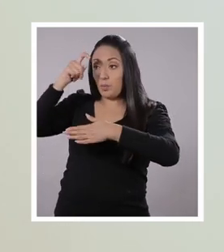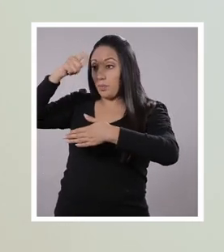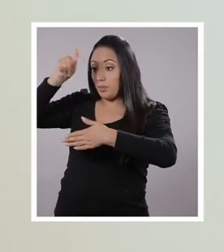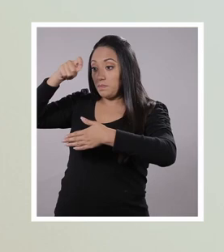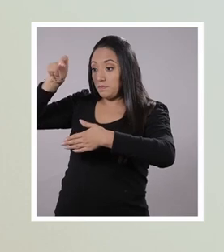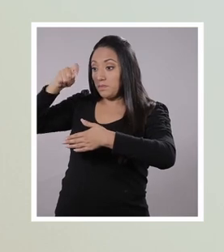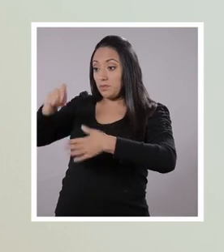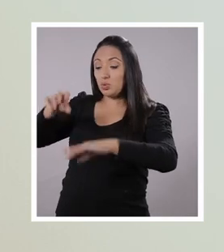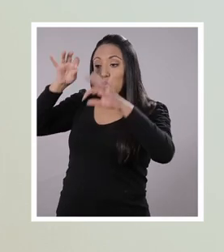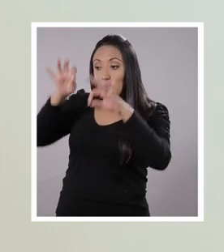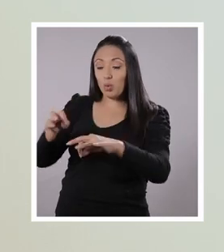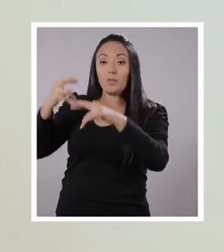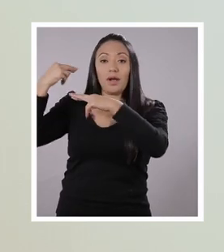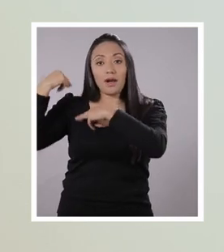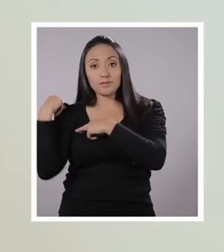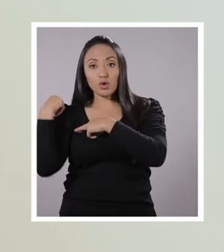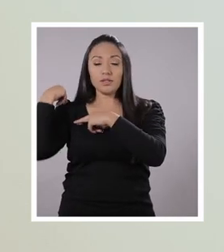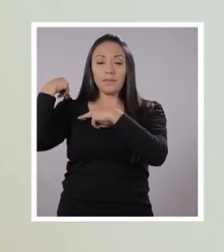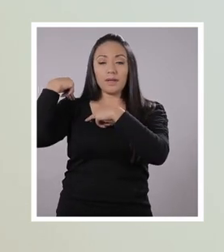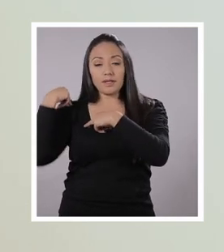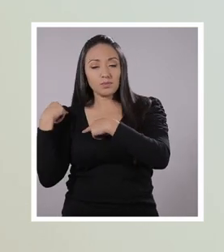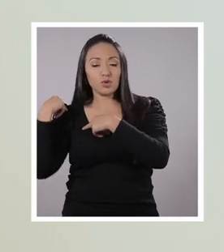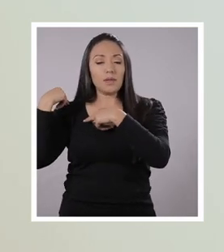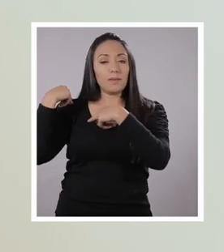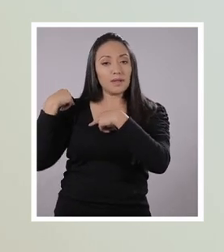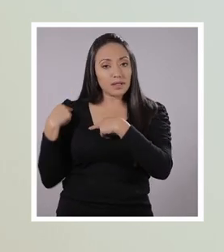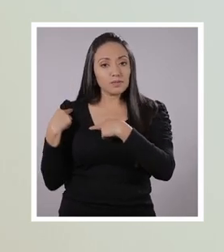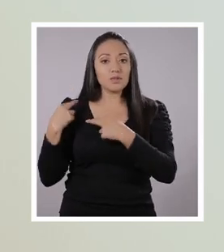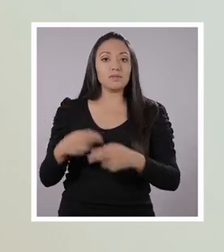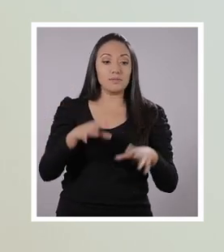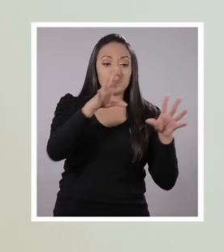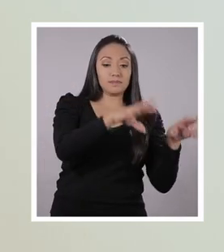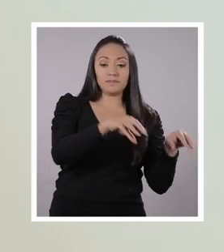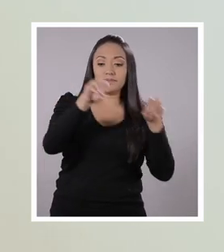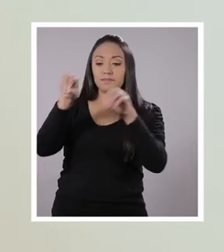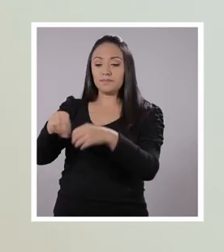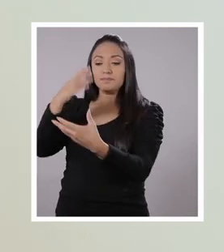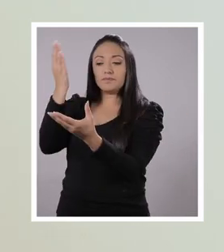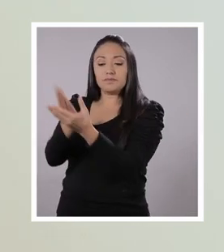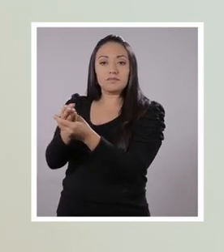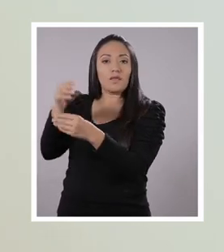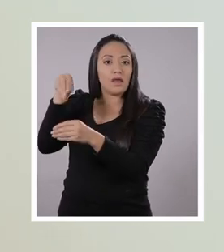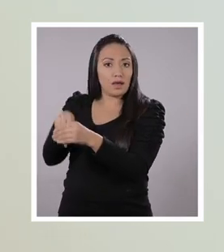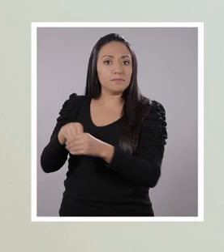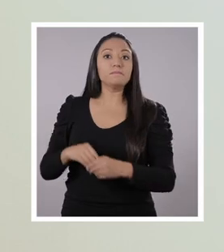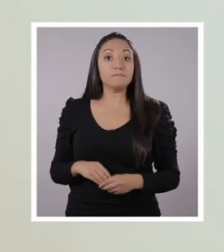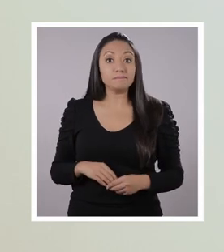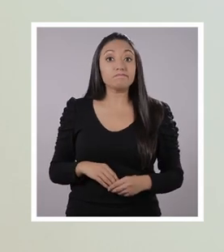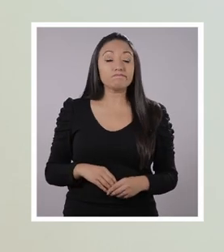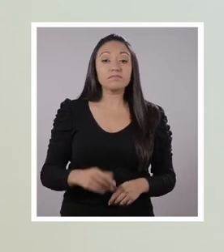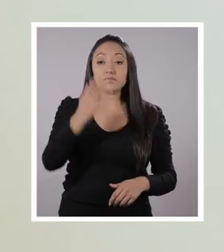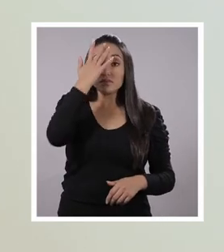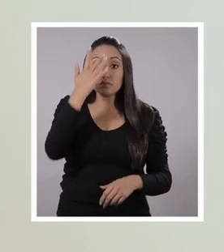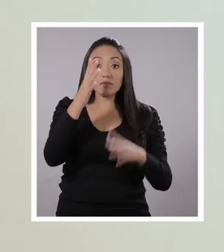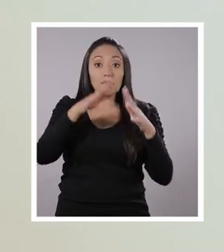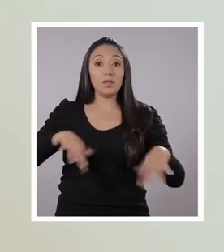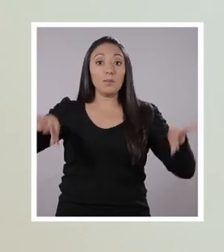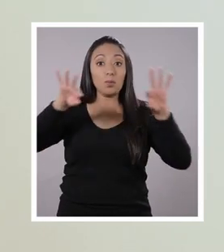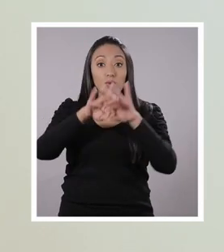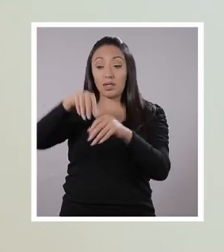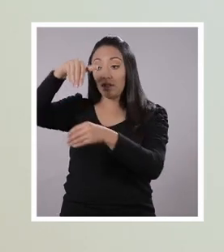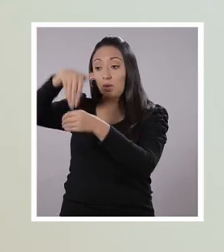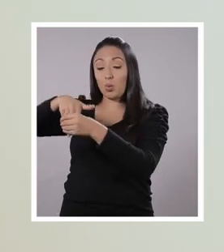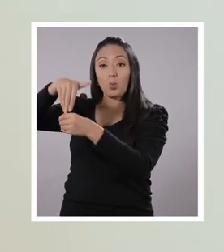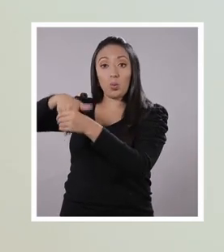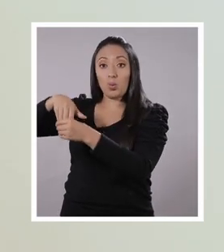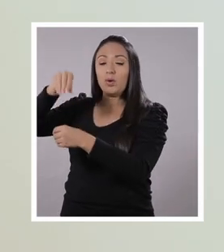vamos a poder registrar el cumplimiento de ellos en familia. Ajá. Y se va nuestro portafolio. ¿Por qué es importante nuestro portafolio? Porque nosotros